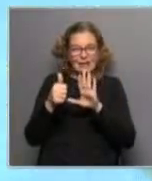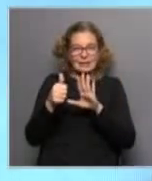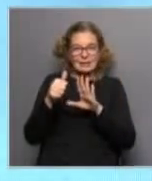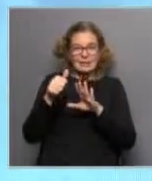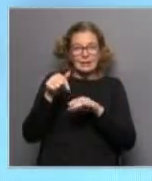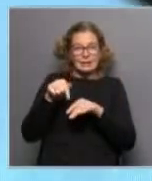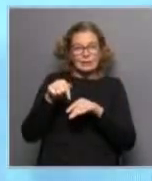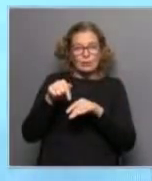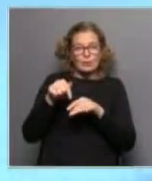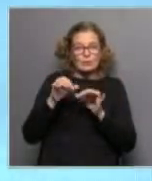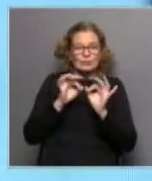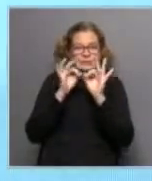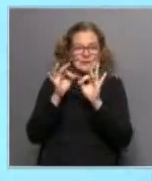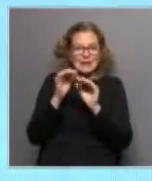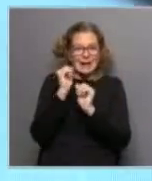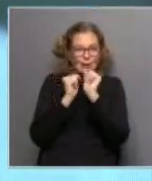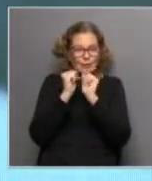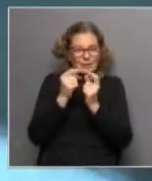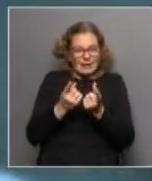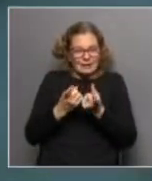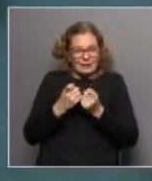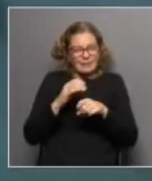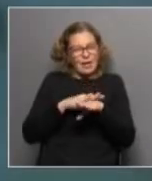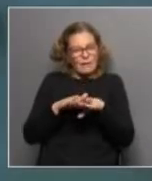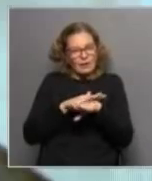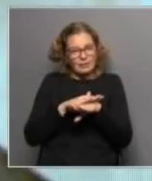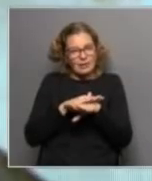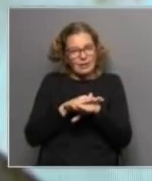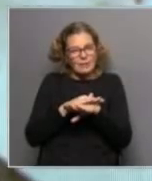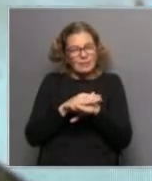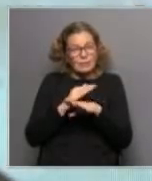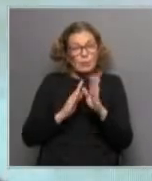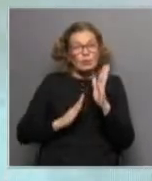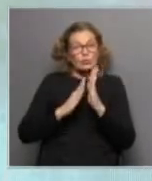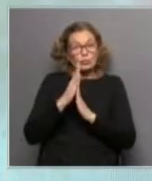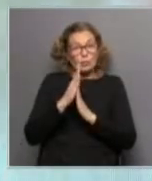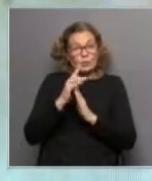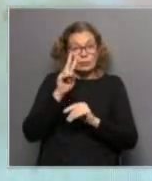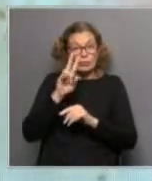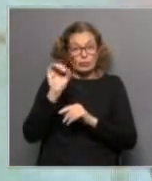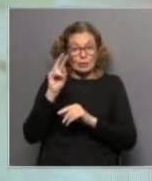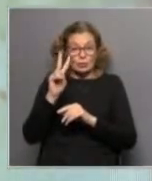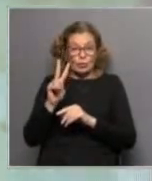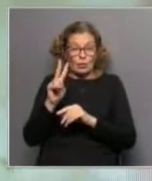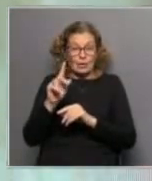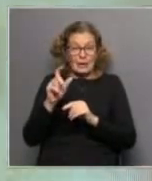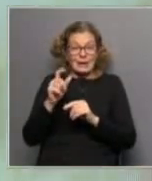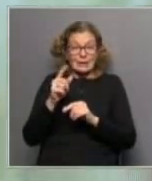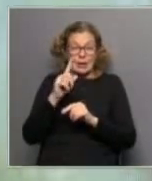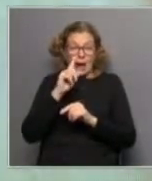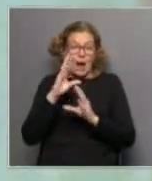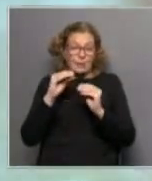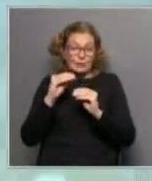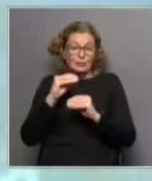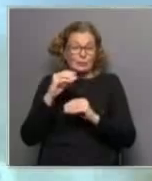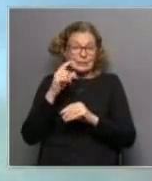Uruguay no llegan a cubrir económicamente las necesidades básicas, cifra que sube, como planteaba Diego, a 202 de cada mil en el caso de niñas, niños